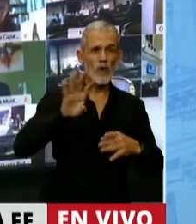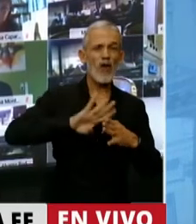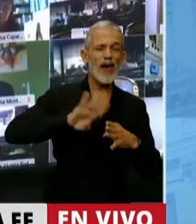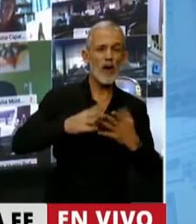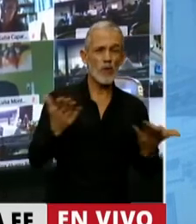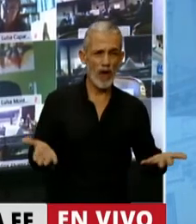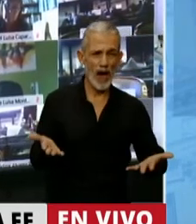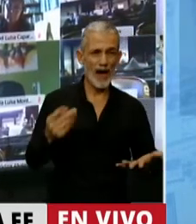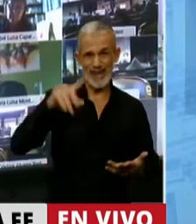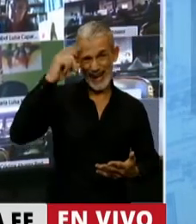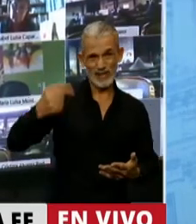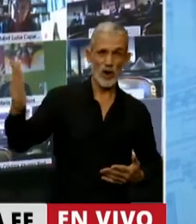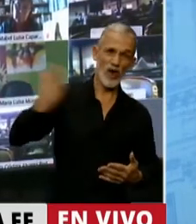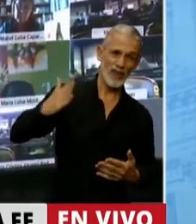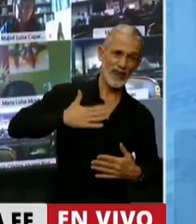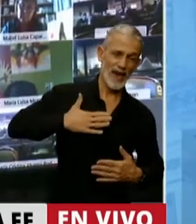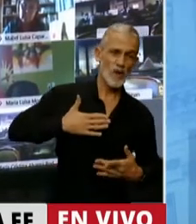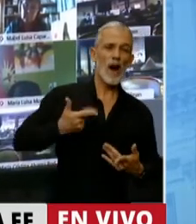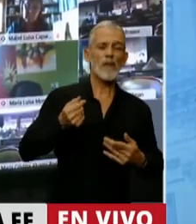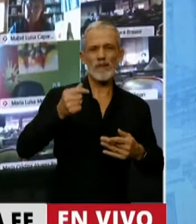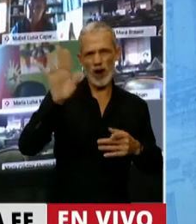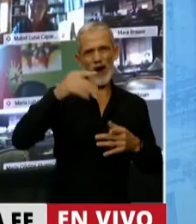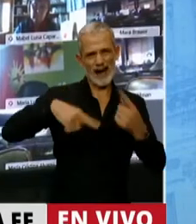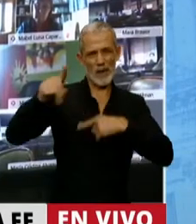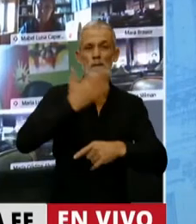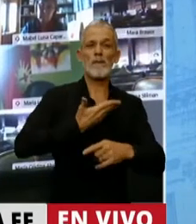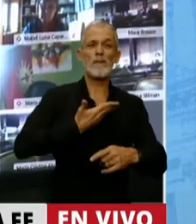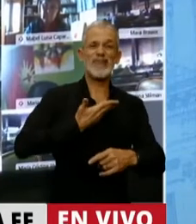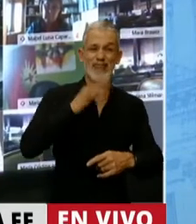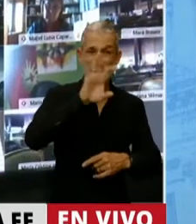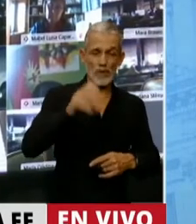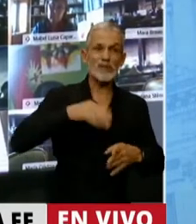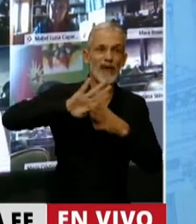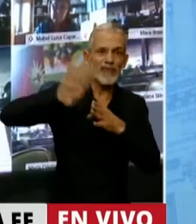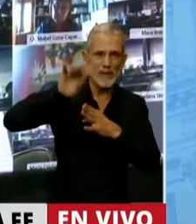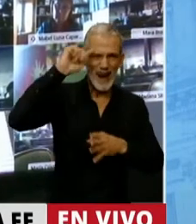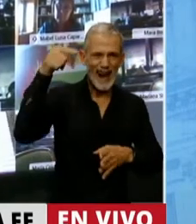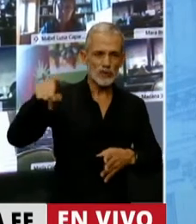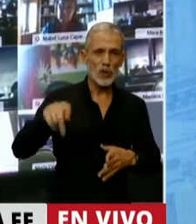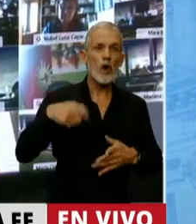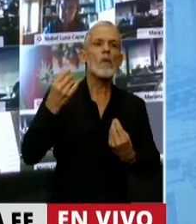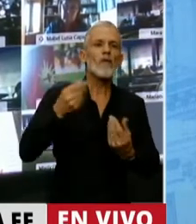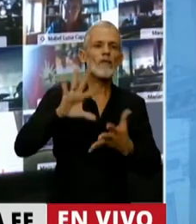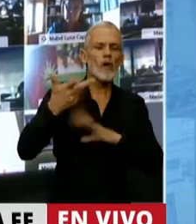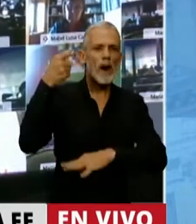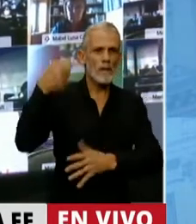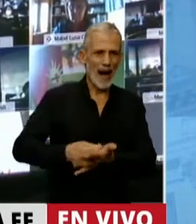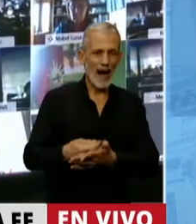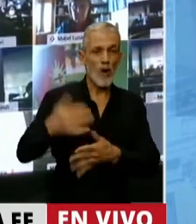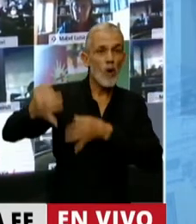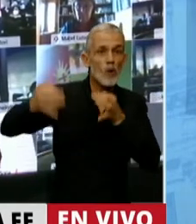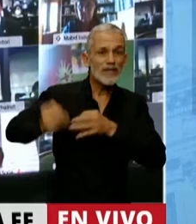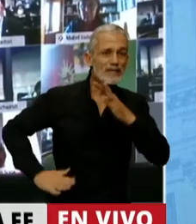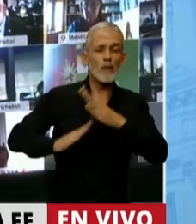deuda de la Nación a la Nación por parte de la provincia de Santa Fe. Para mí no es menor, jurídicamente es relevante, la Corte tiene que